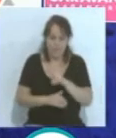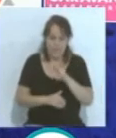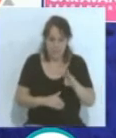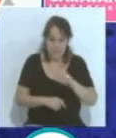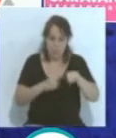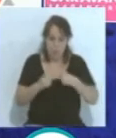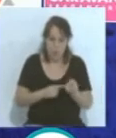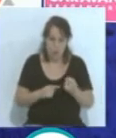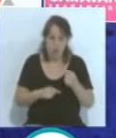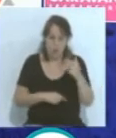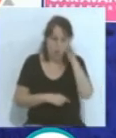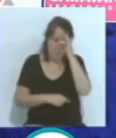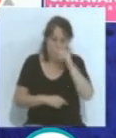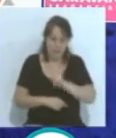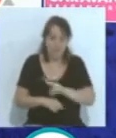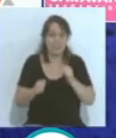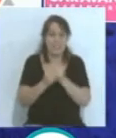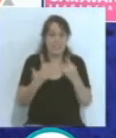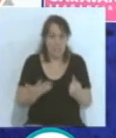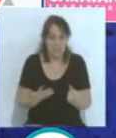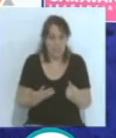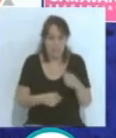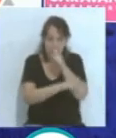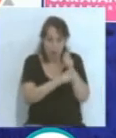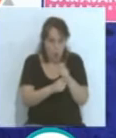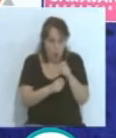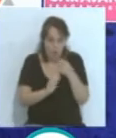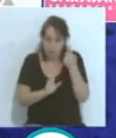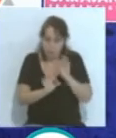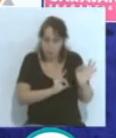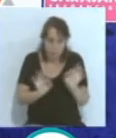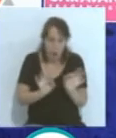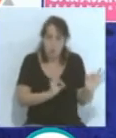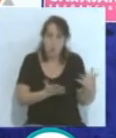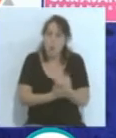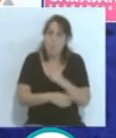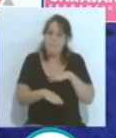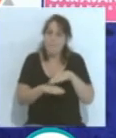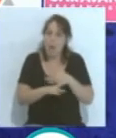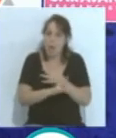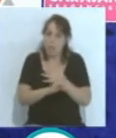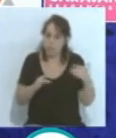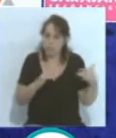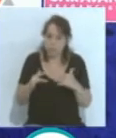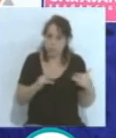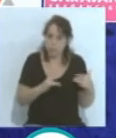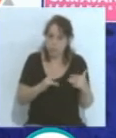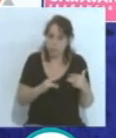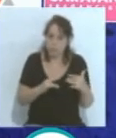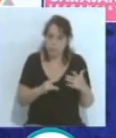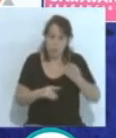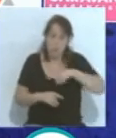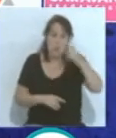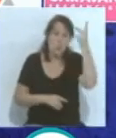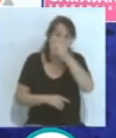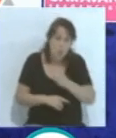26. Y el Zaragoza tenía todos sus elementos preparados para jugar ese partido. Y hemos estado durante dos